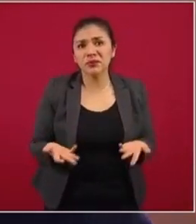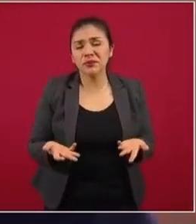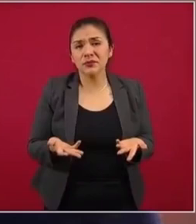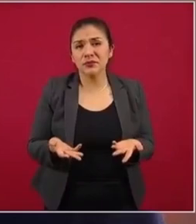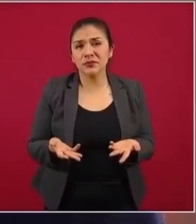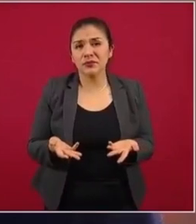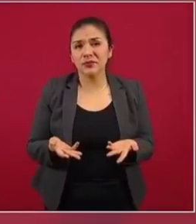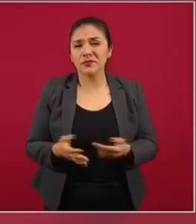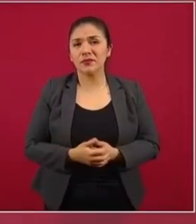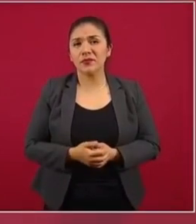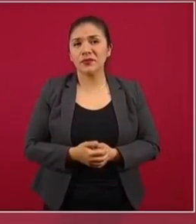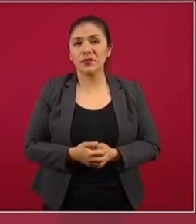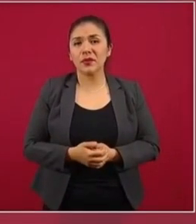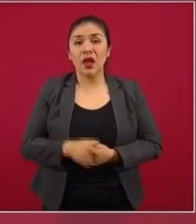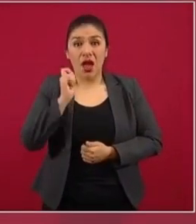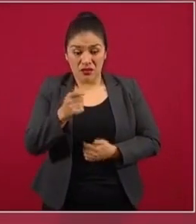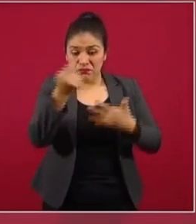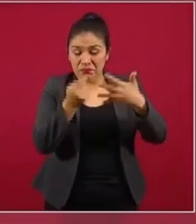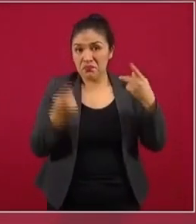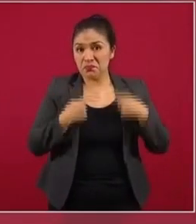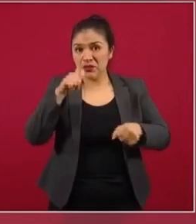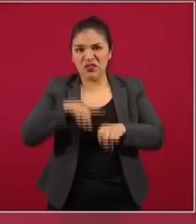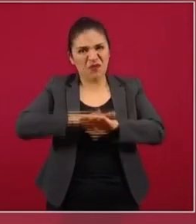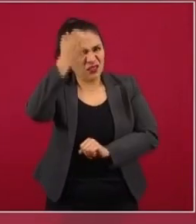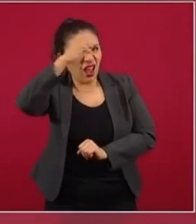No solo son expertos,